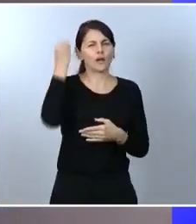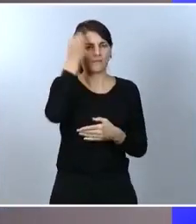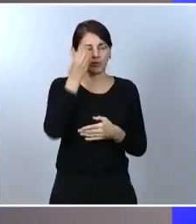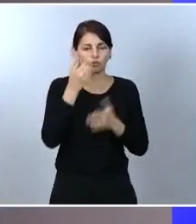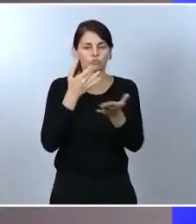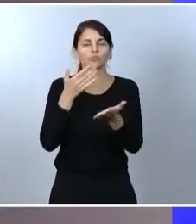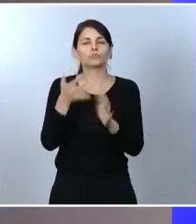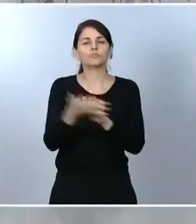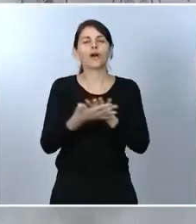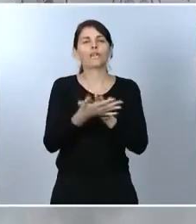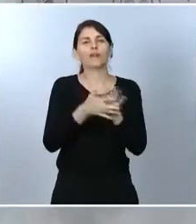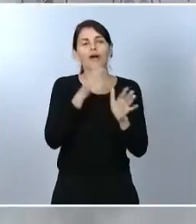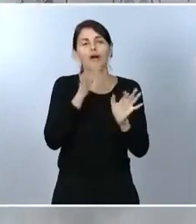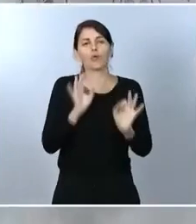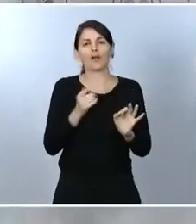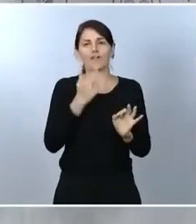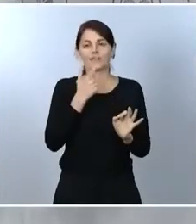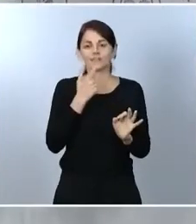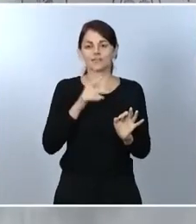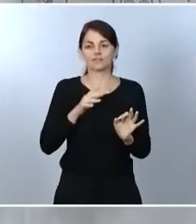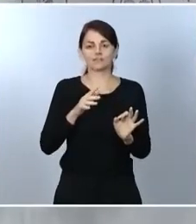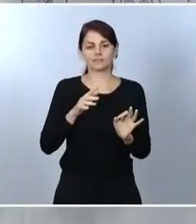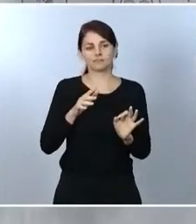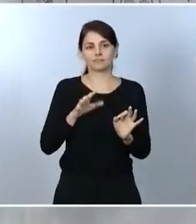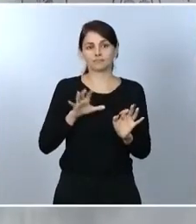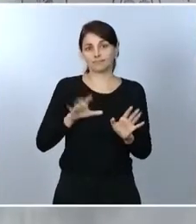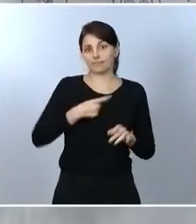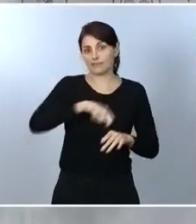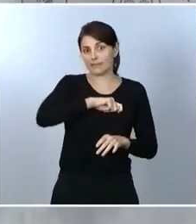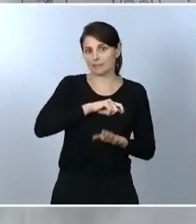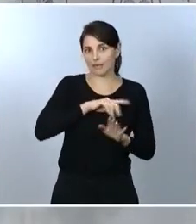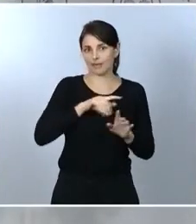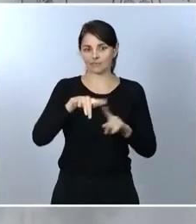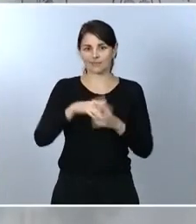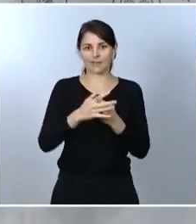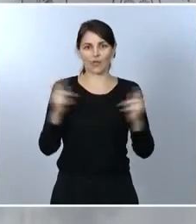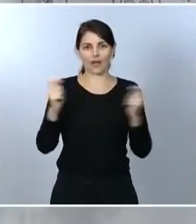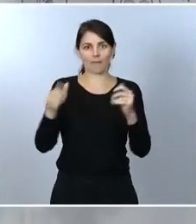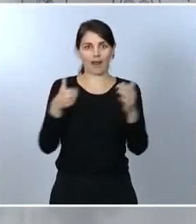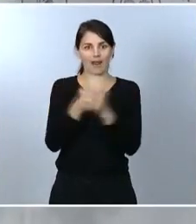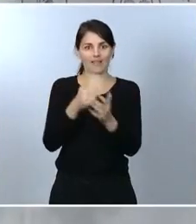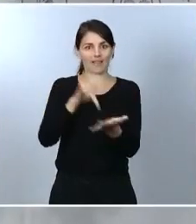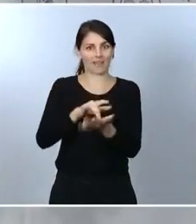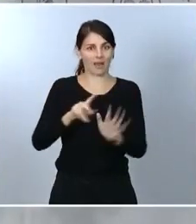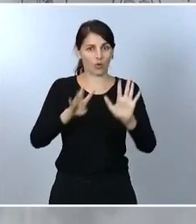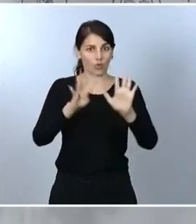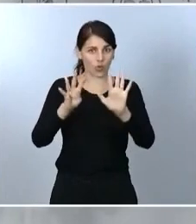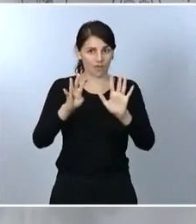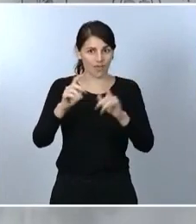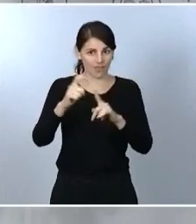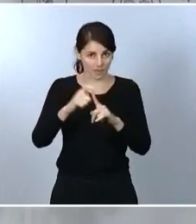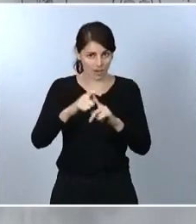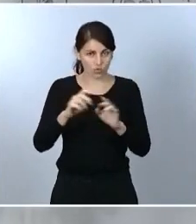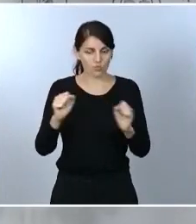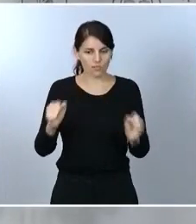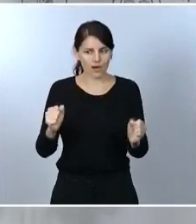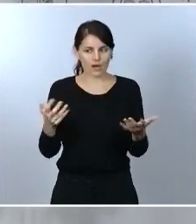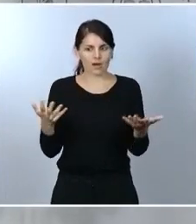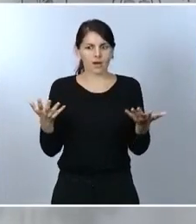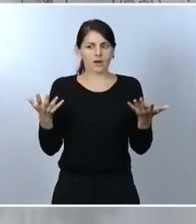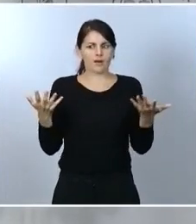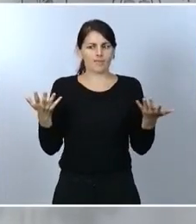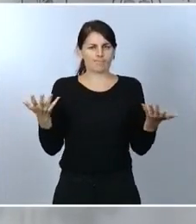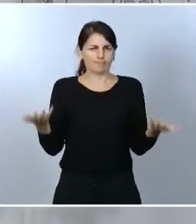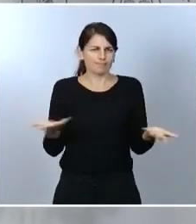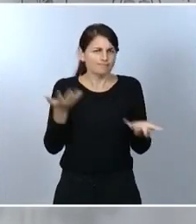llevar el país a un estado de alarma hasta el 9 de mayo. No sé si considera que estos meses de desescalada, de nueva normalidad,